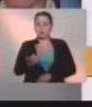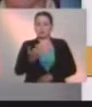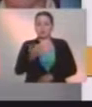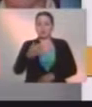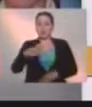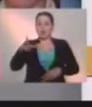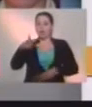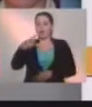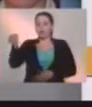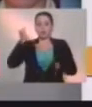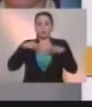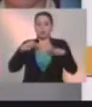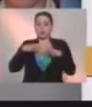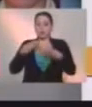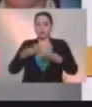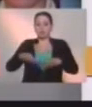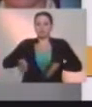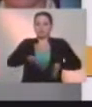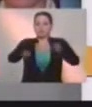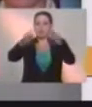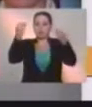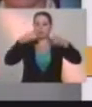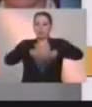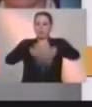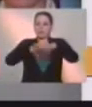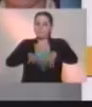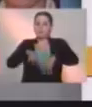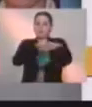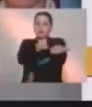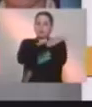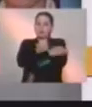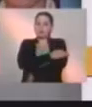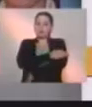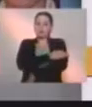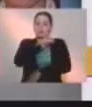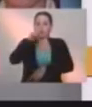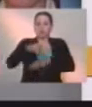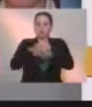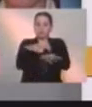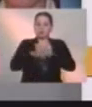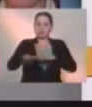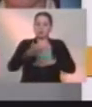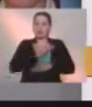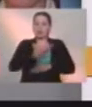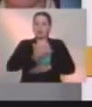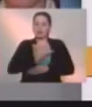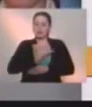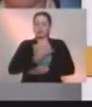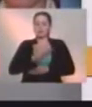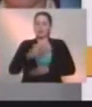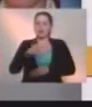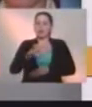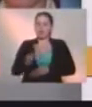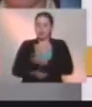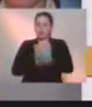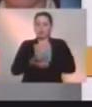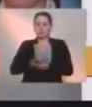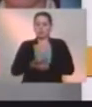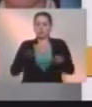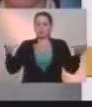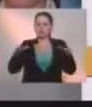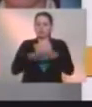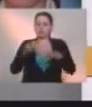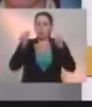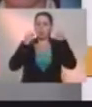el alcalde del municipio de Libertador, Jorge Rodríguez, al disminuir la ruta que tenía prevista, la